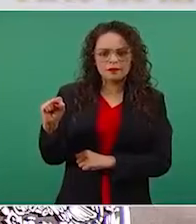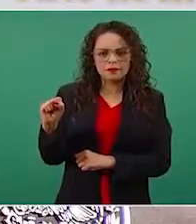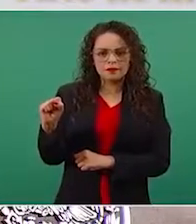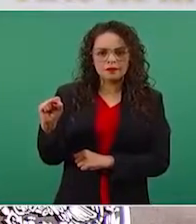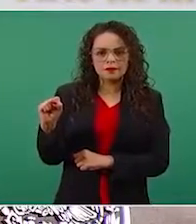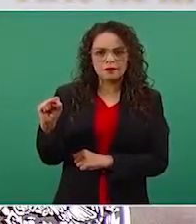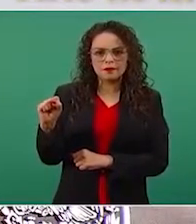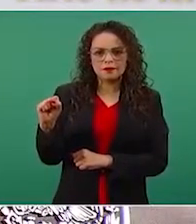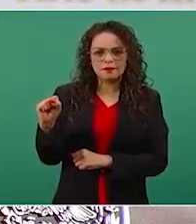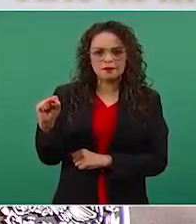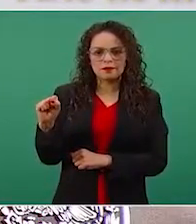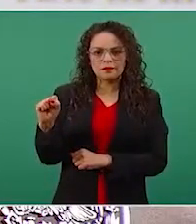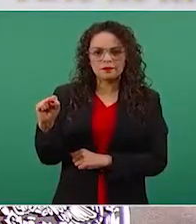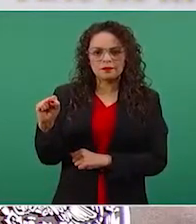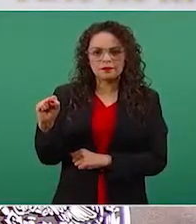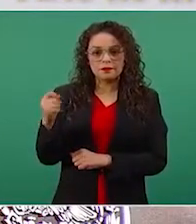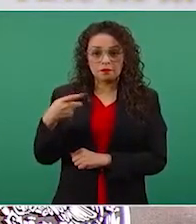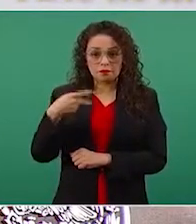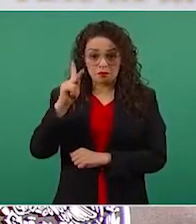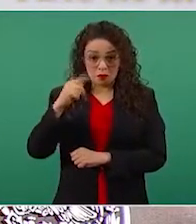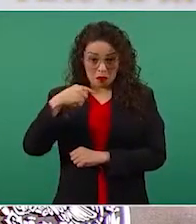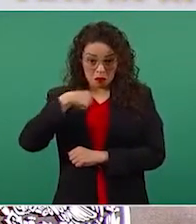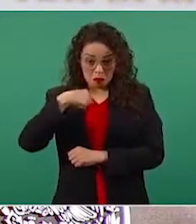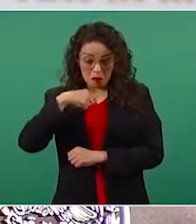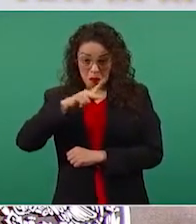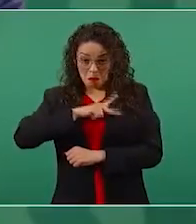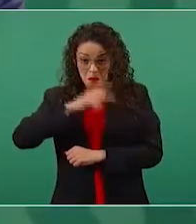Pero yo siempre digo lo que pienso.